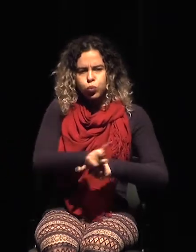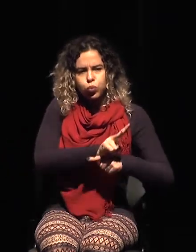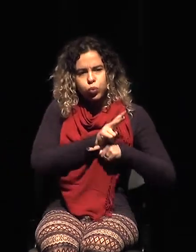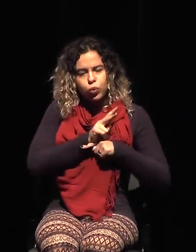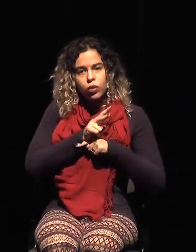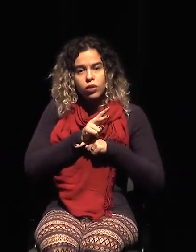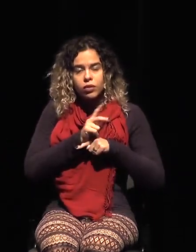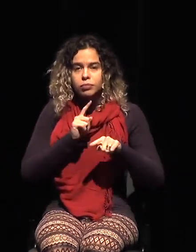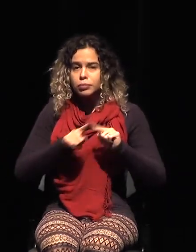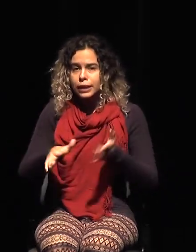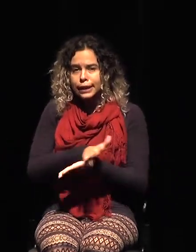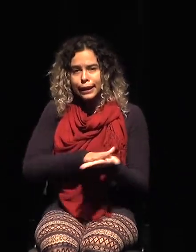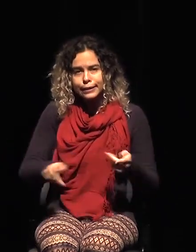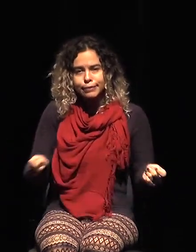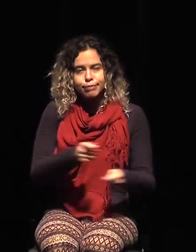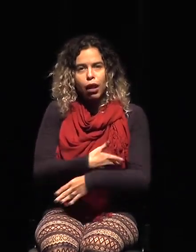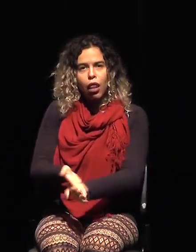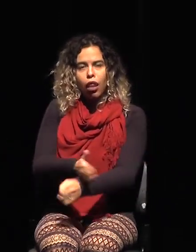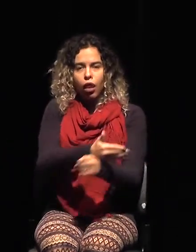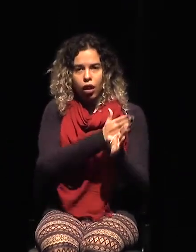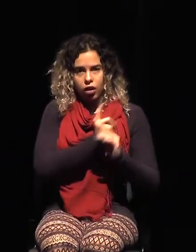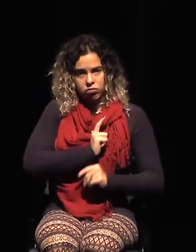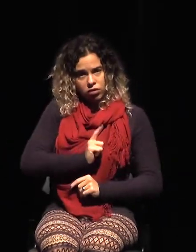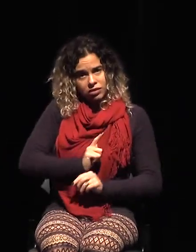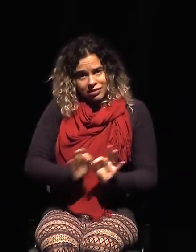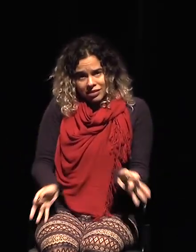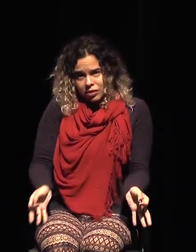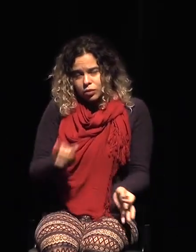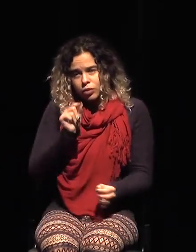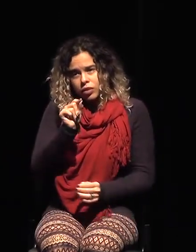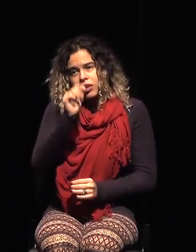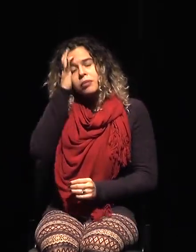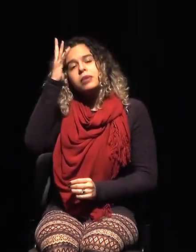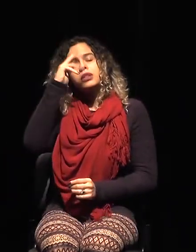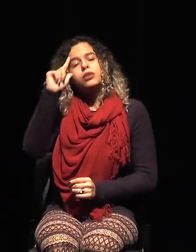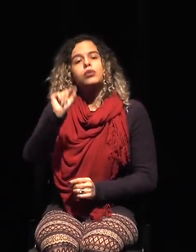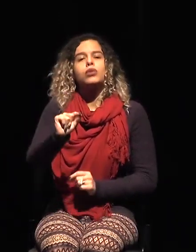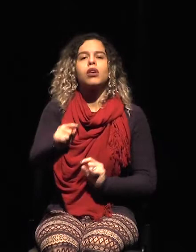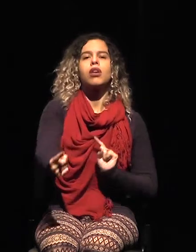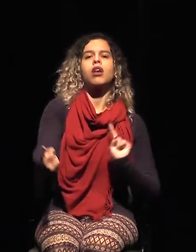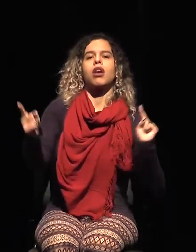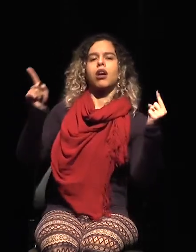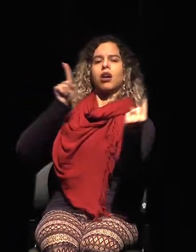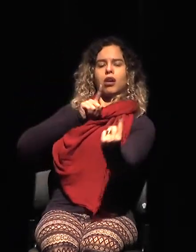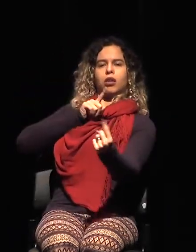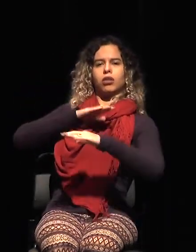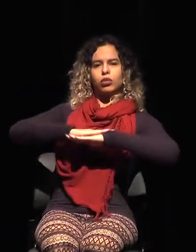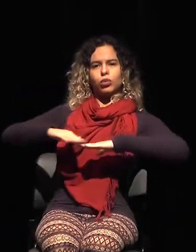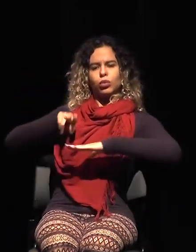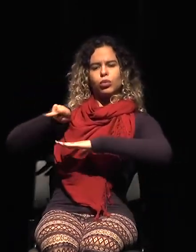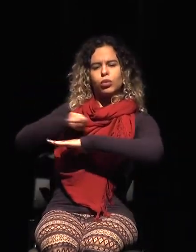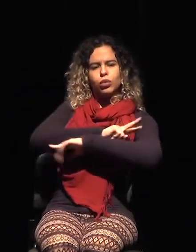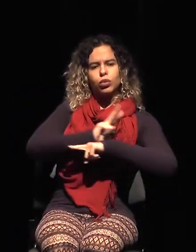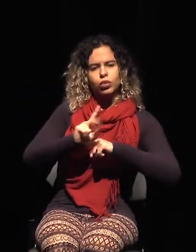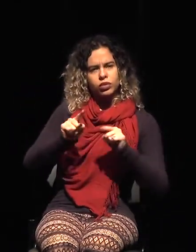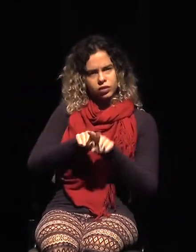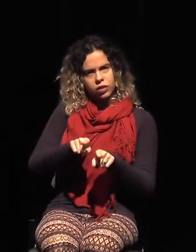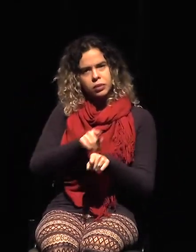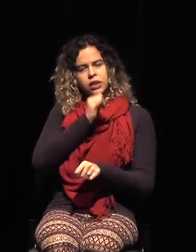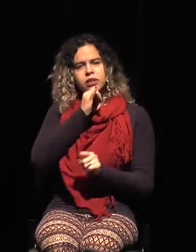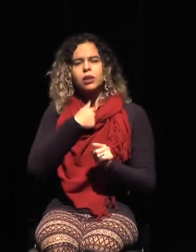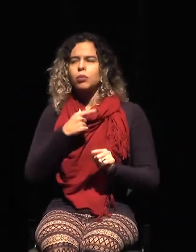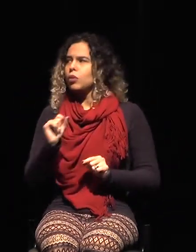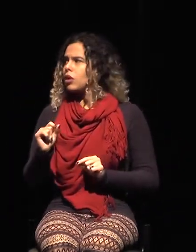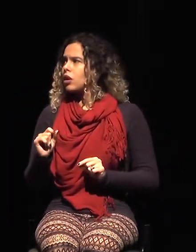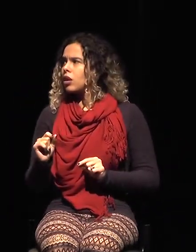se controla. Claro, pongámonos al otro lado también del escaparate y hago ese ejemplo no por impugnar nada, pero